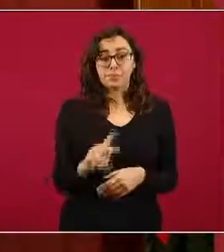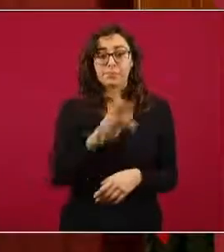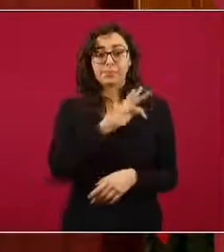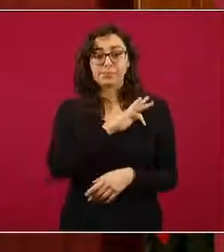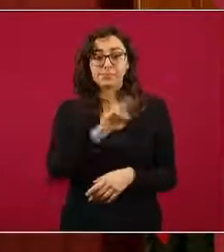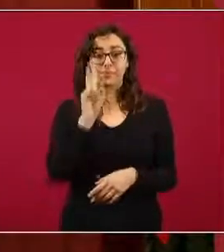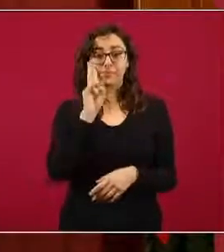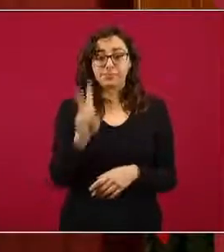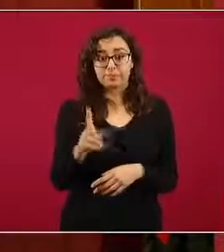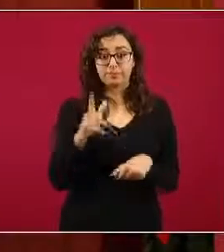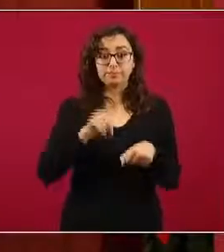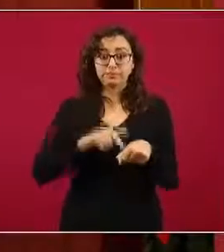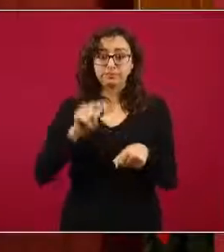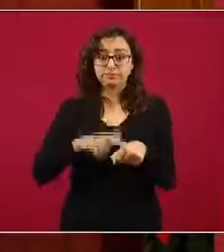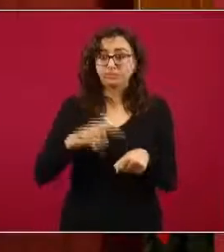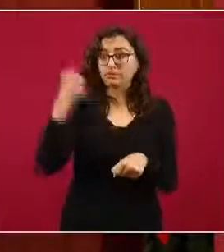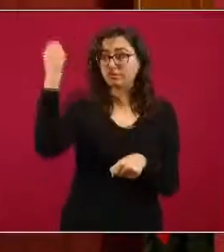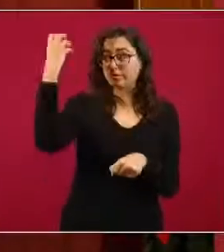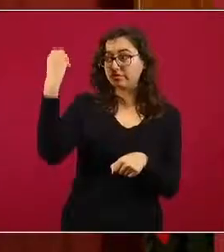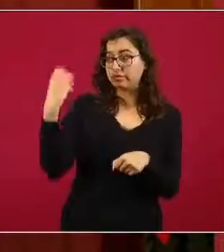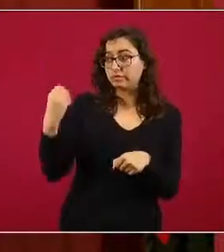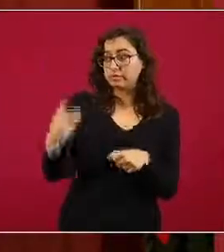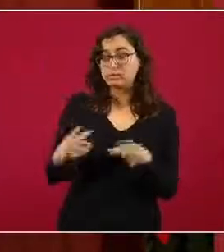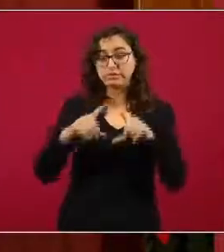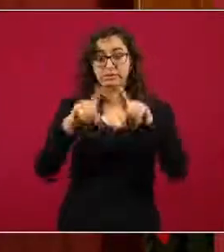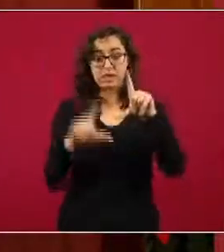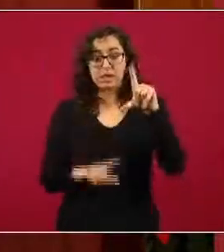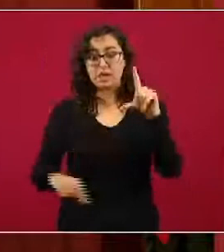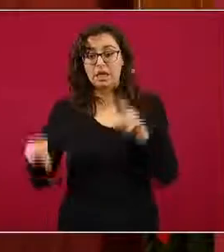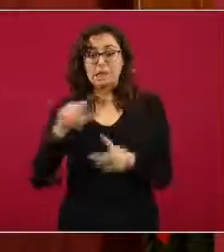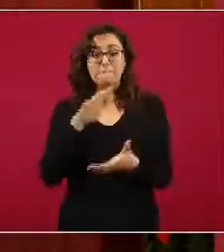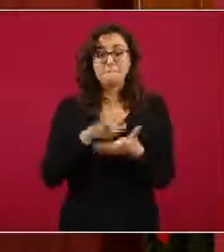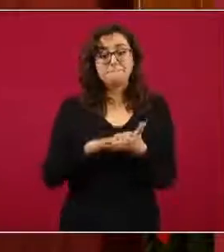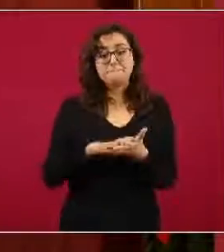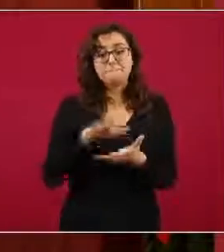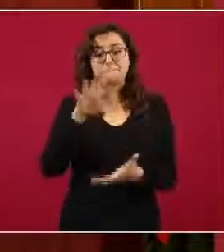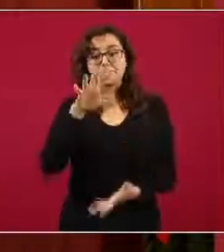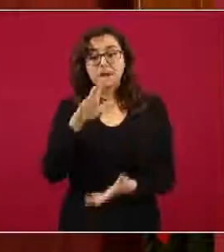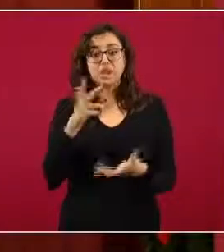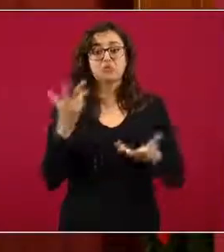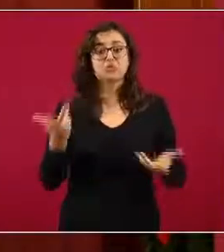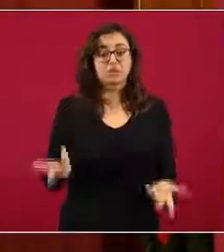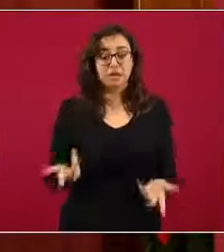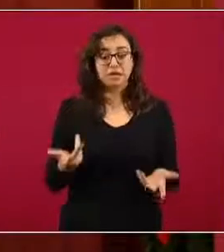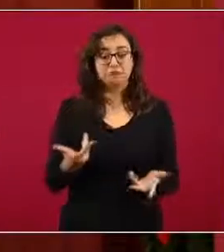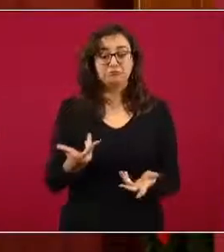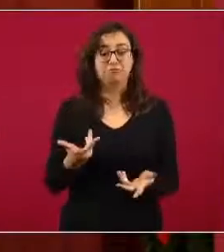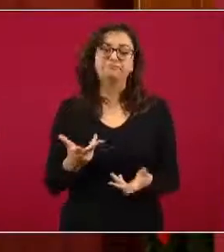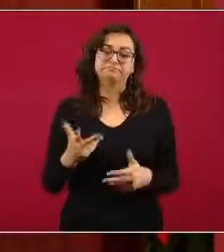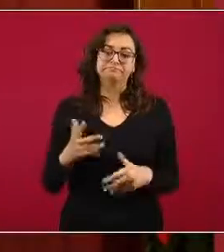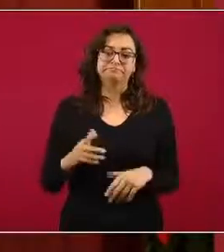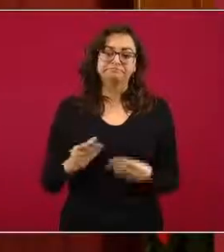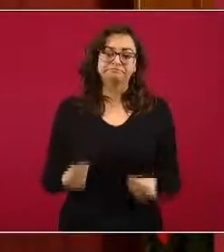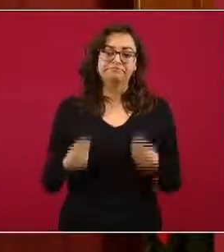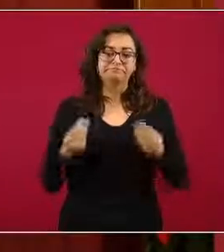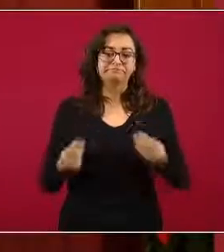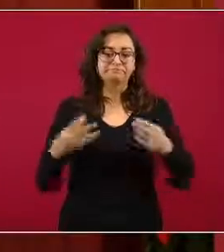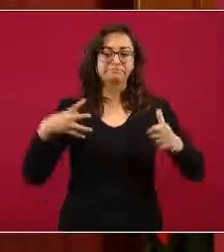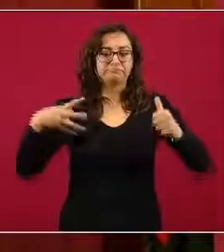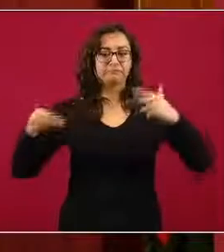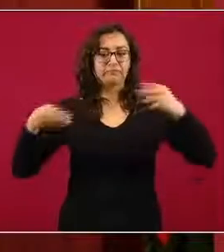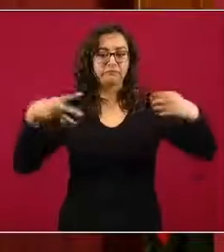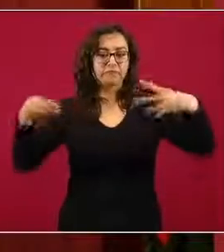mapa del semáforo de riesgo, la mayoría de las entidades están teniendo un riesgo elevado, por lo tanto,